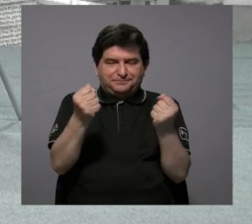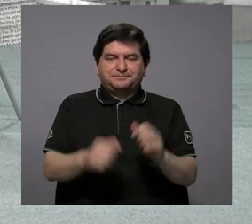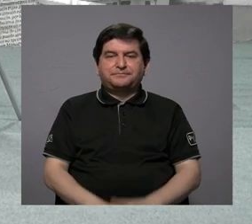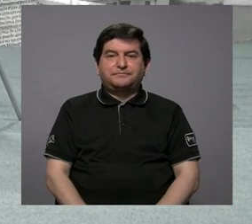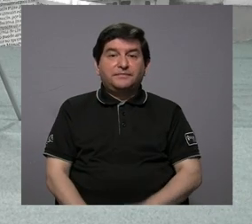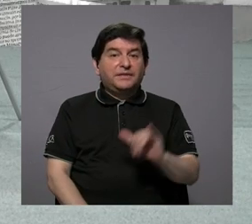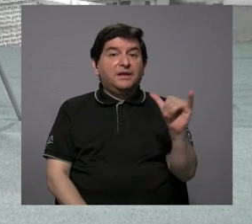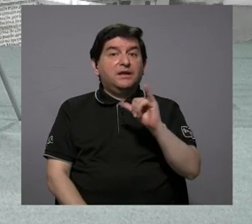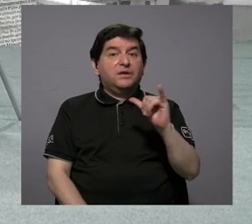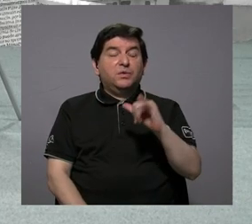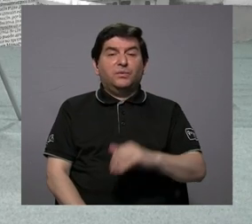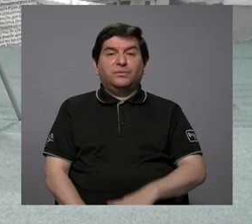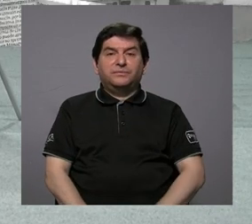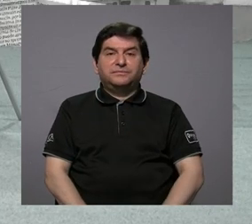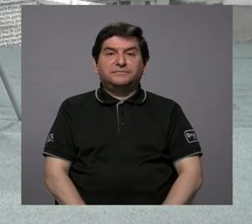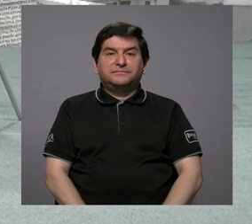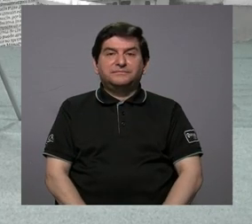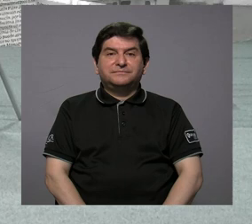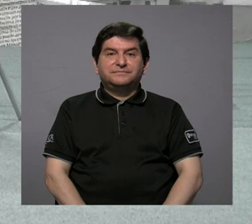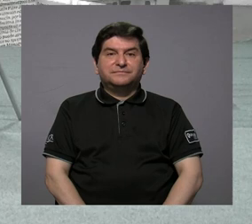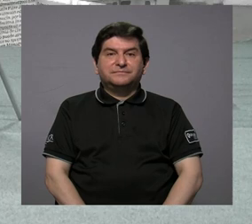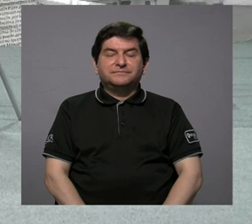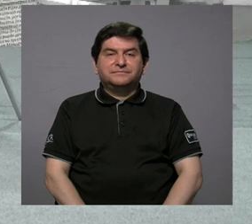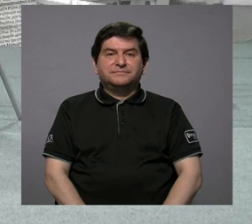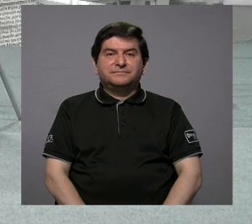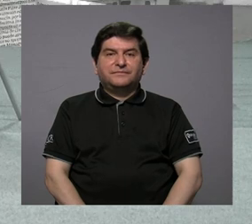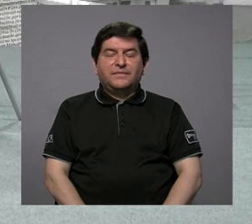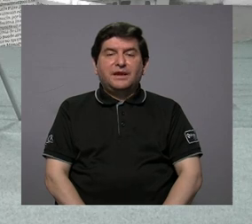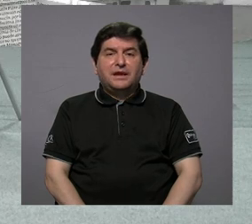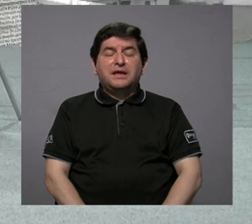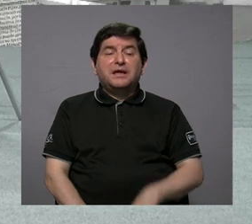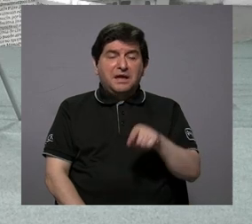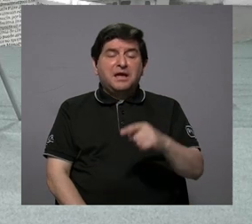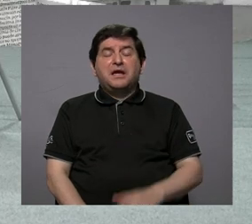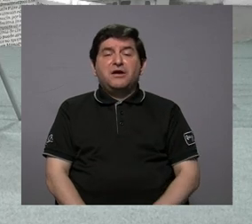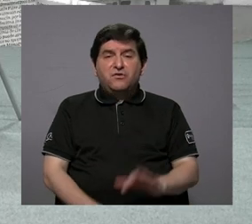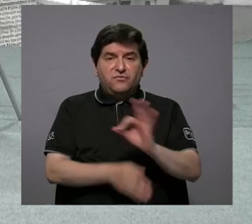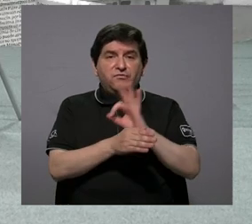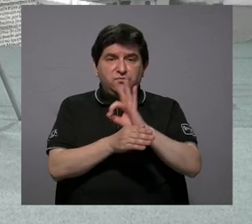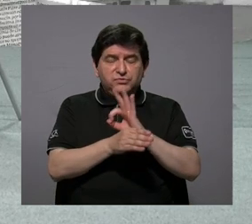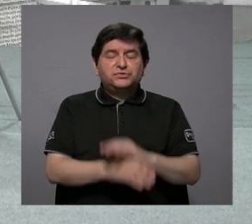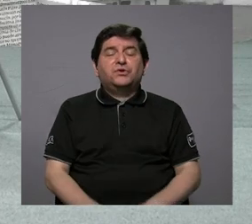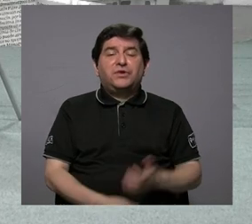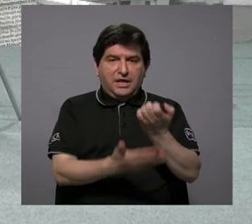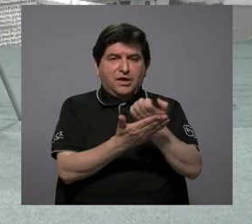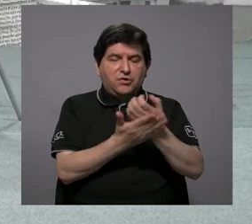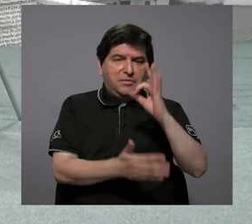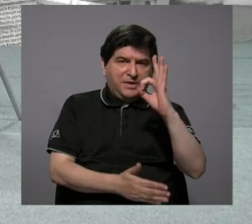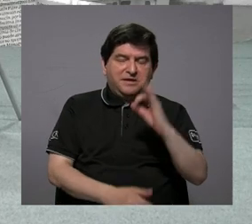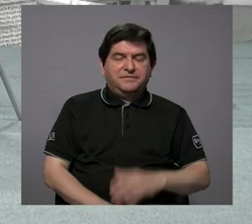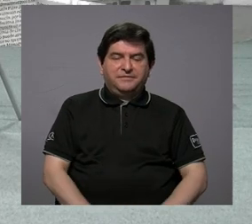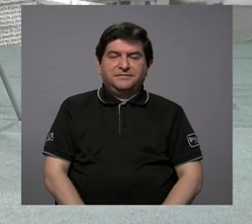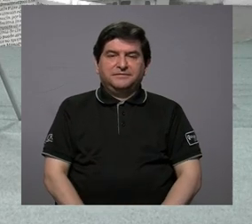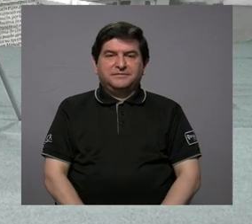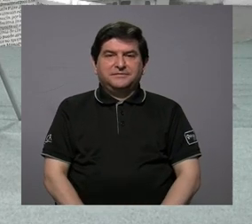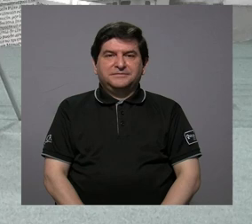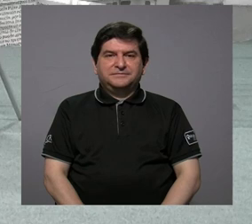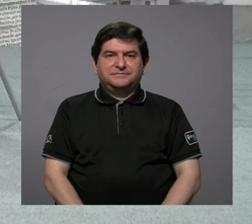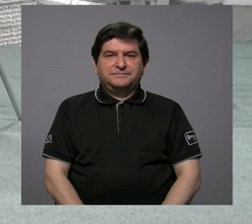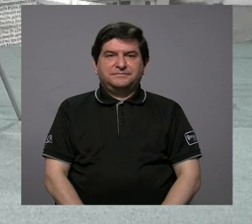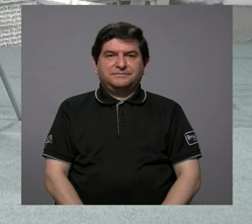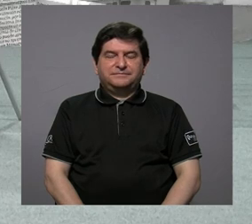vehículo y además de eso que sea rentable también porque esa es la otra parte